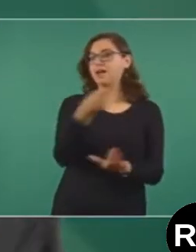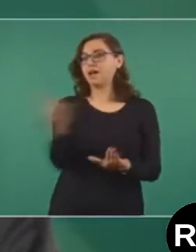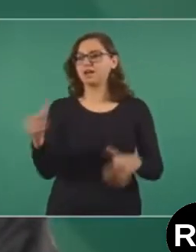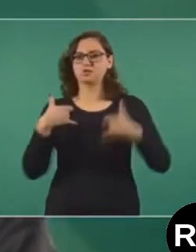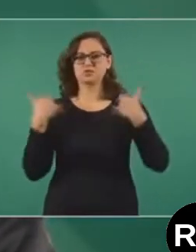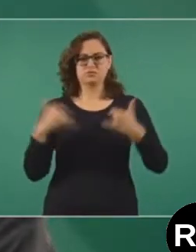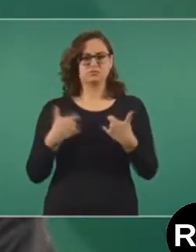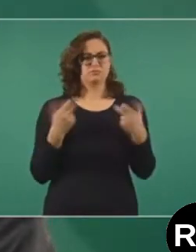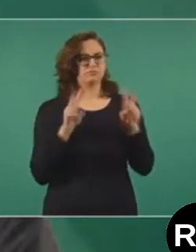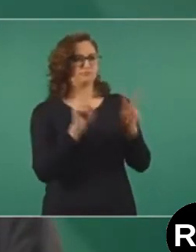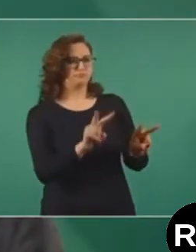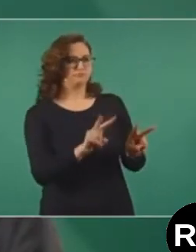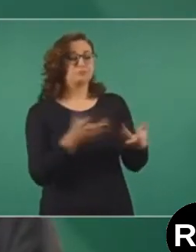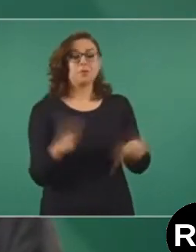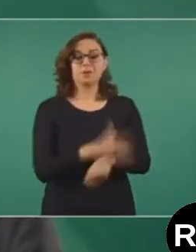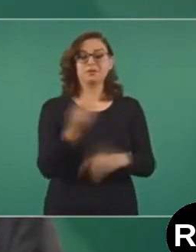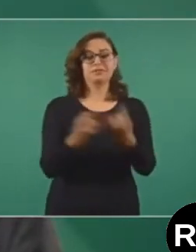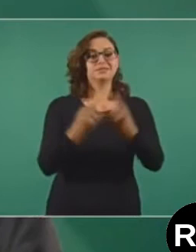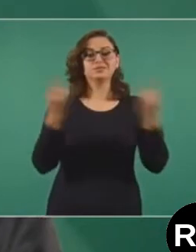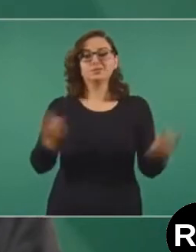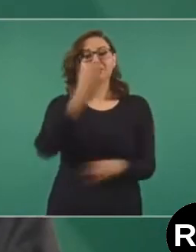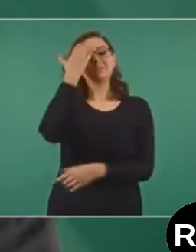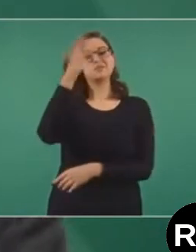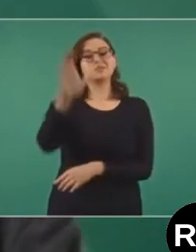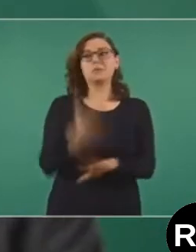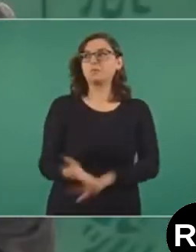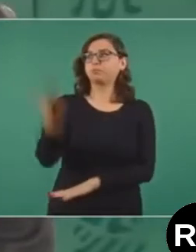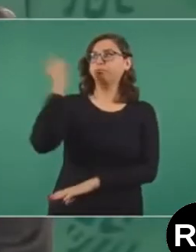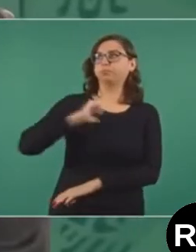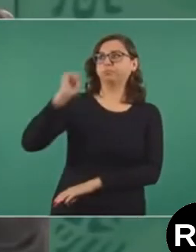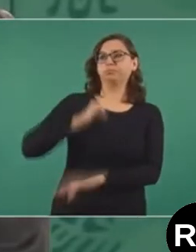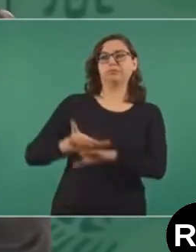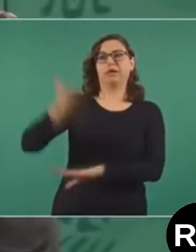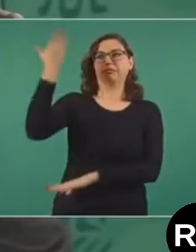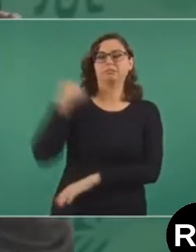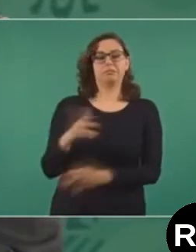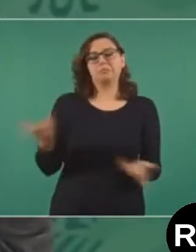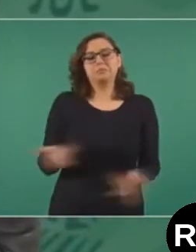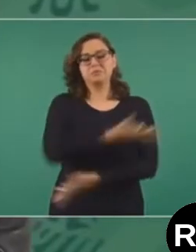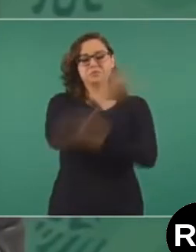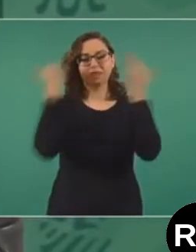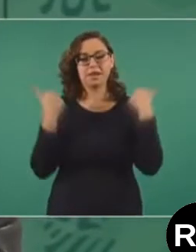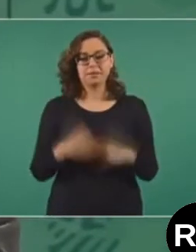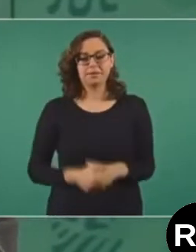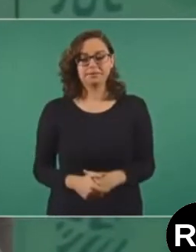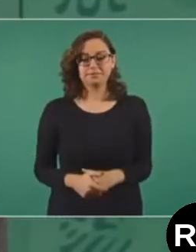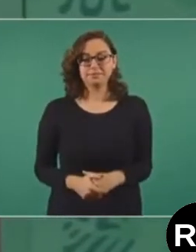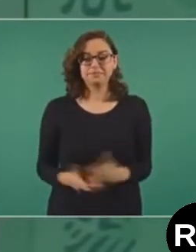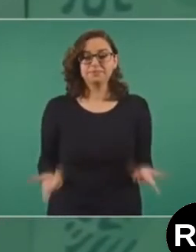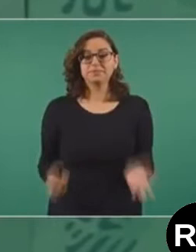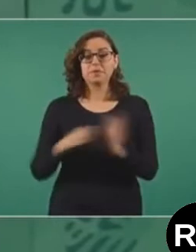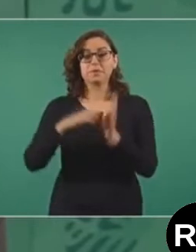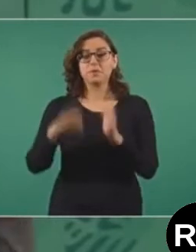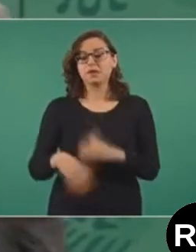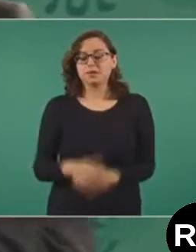desconocen. Un joven va a saber que la maestra